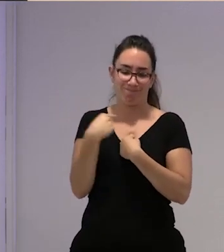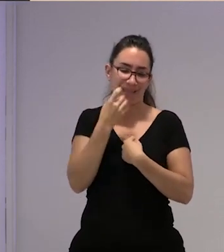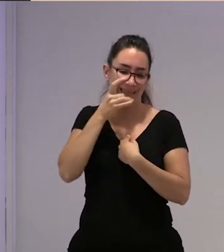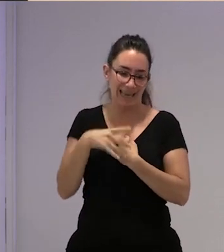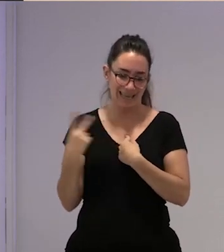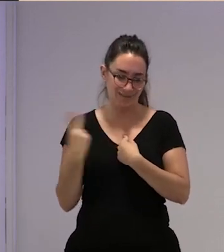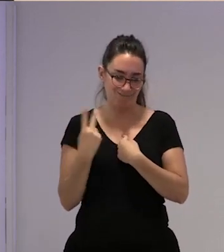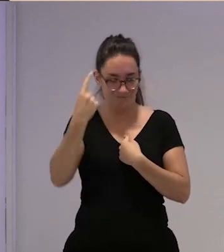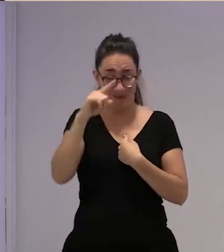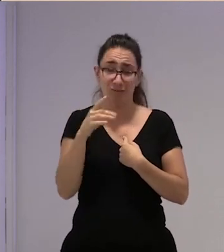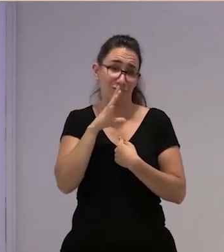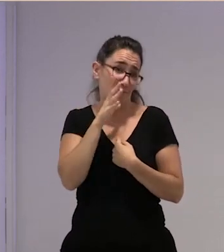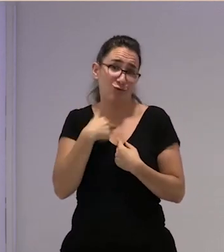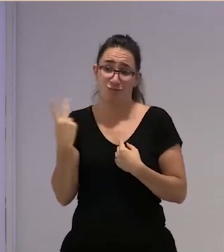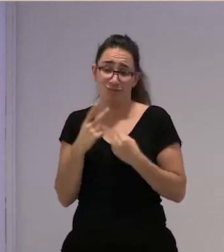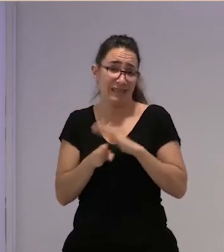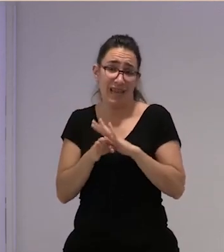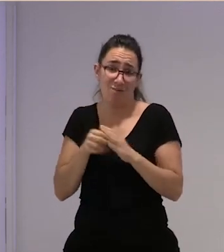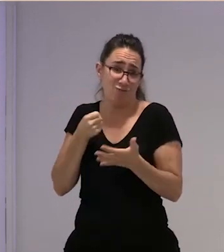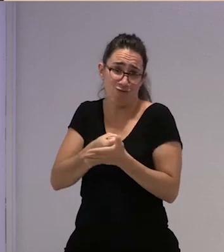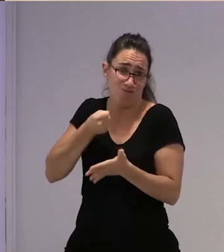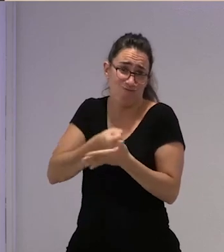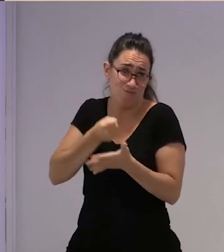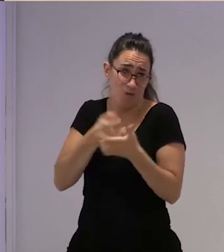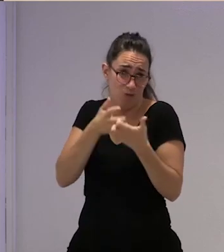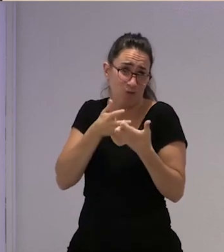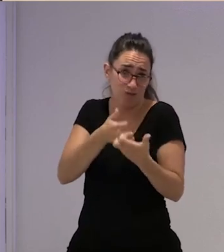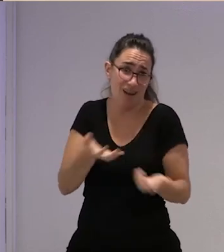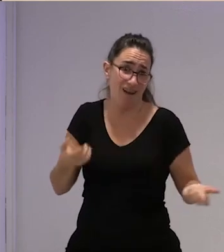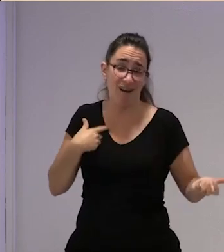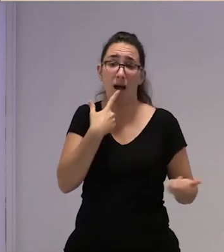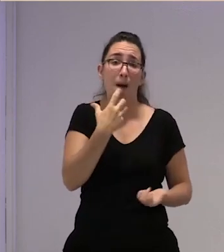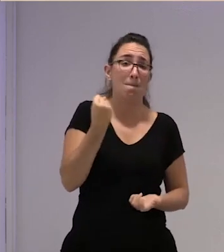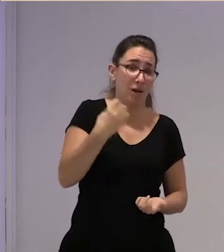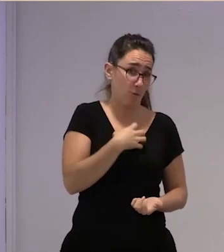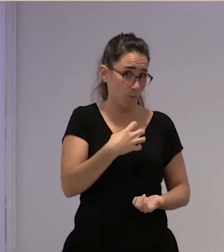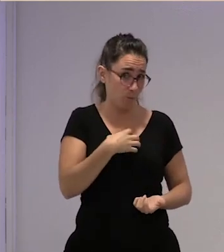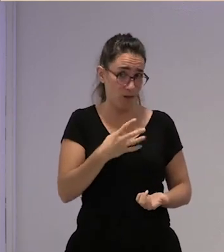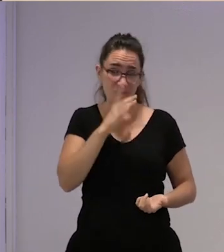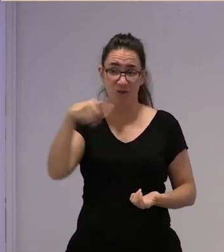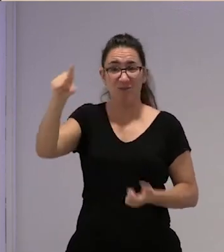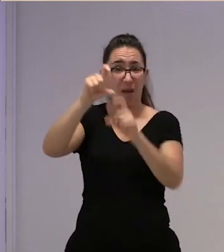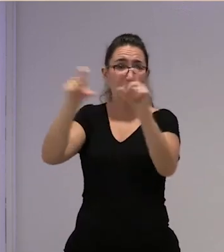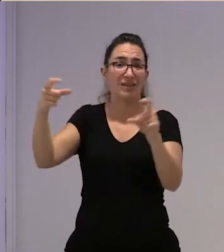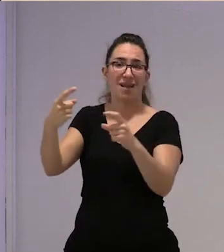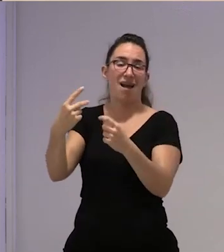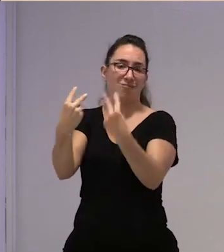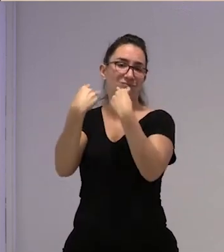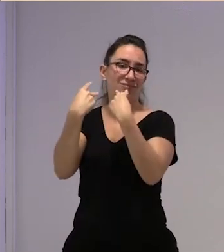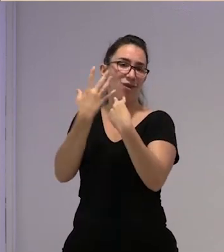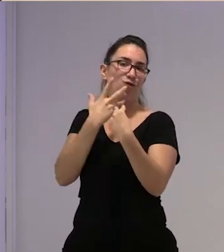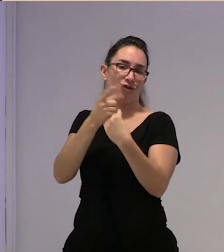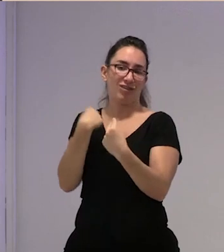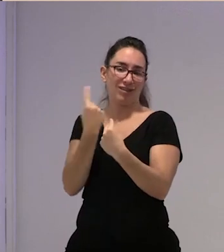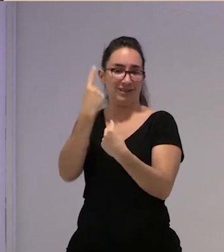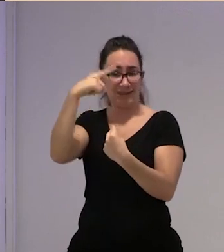que hacer algo seguidándolo tenemos que hacer algo porque ya no es que ya en Huelva es que en